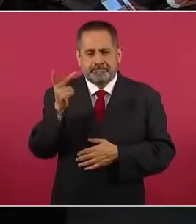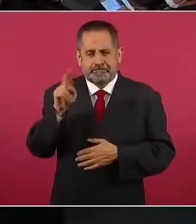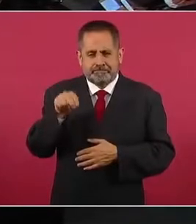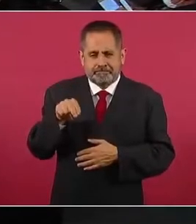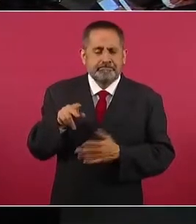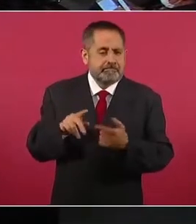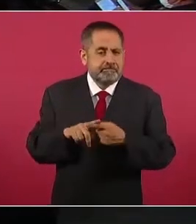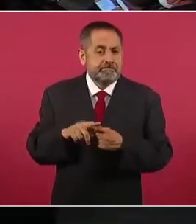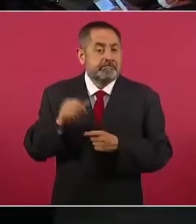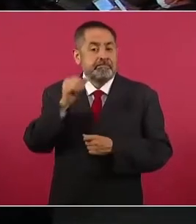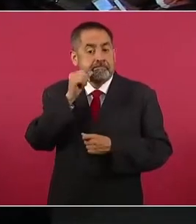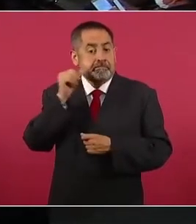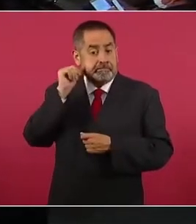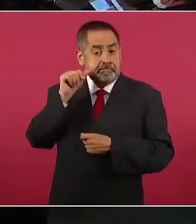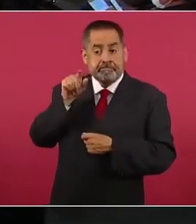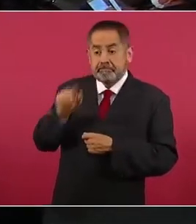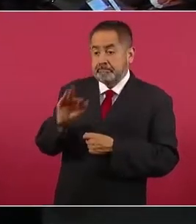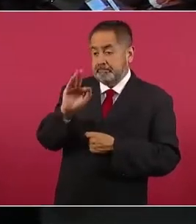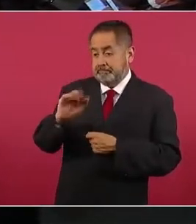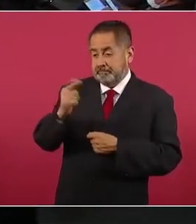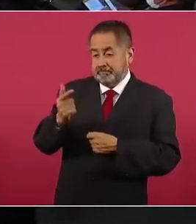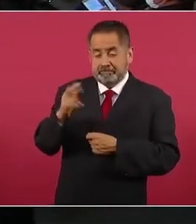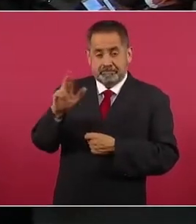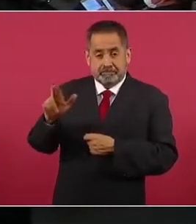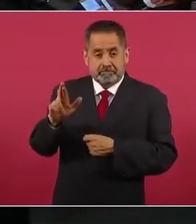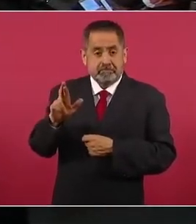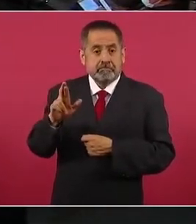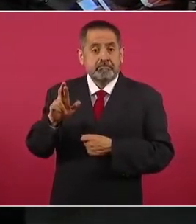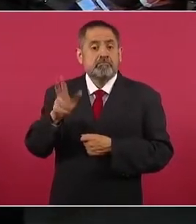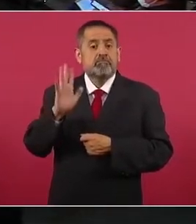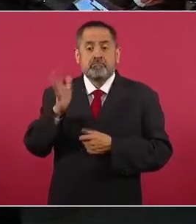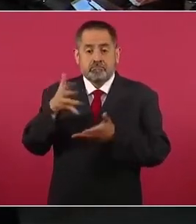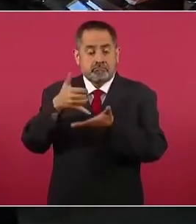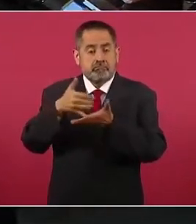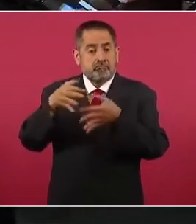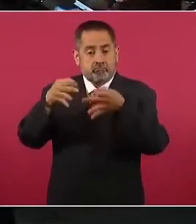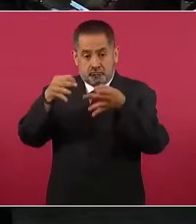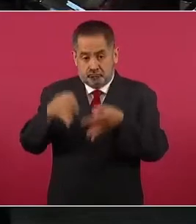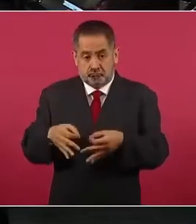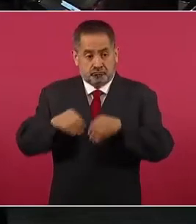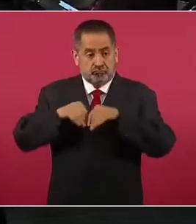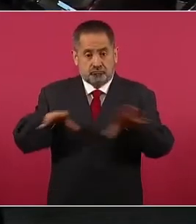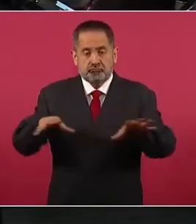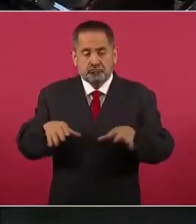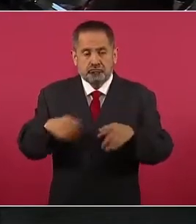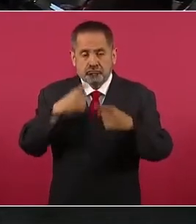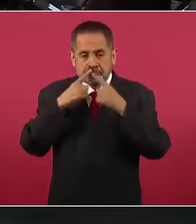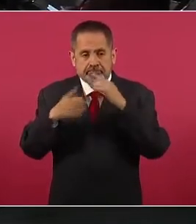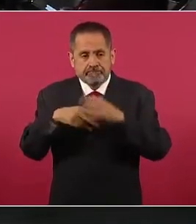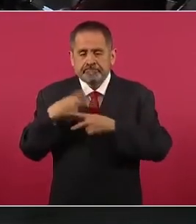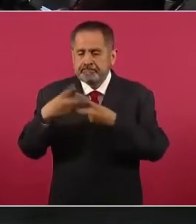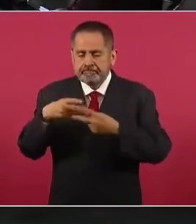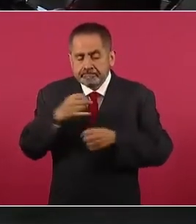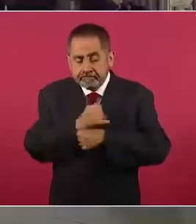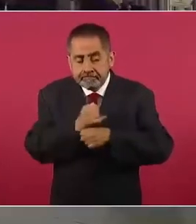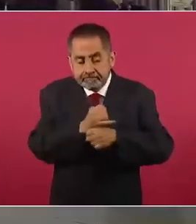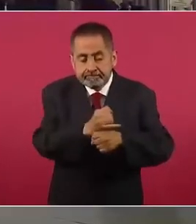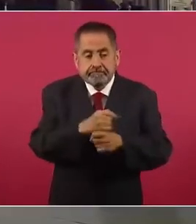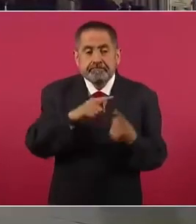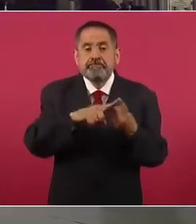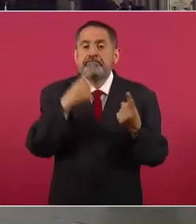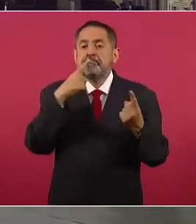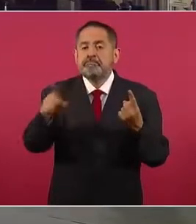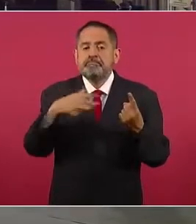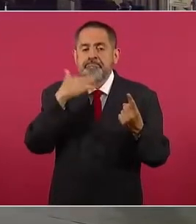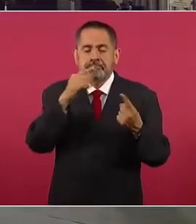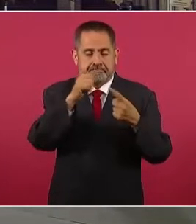El día de ayer la Fiscalía General de República hace oficial que ya están las indagatorias, son tres indagatorias por tres delitos diferentes.